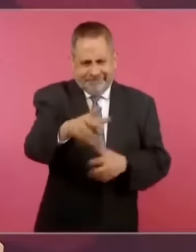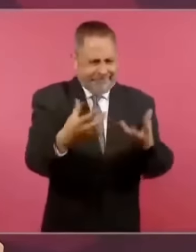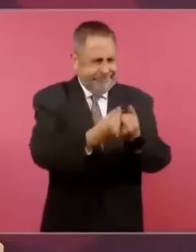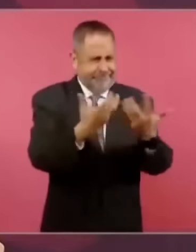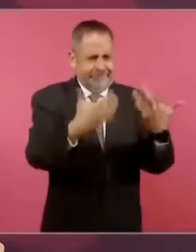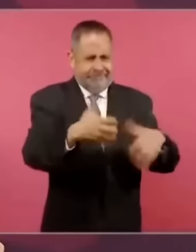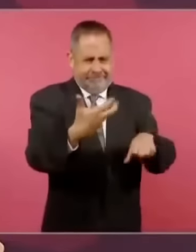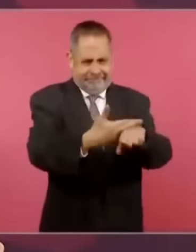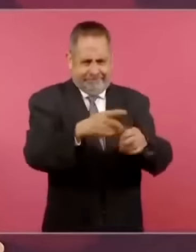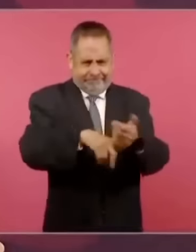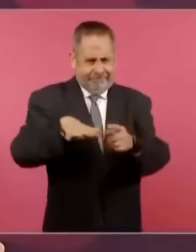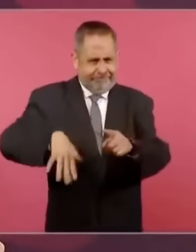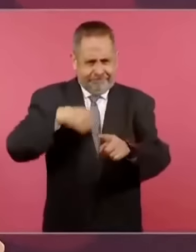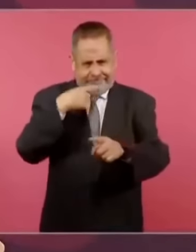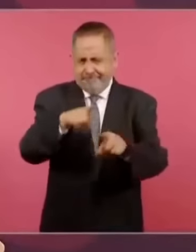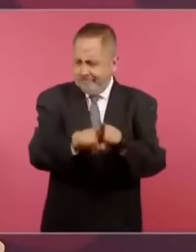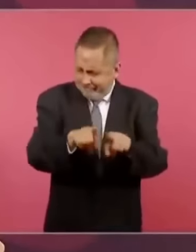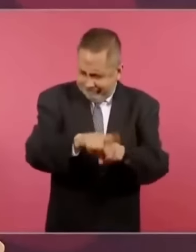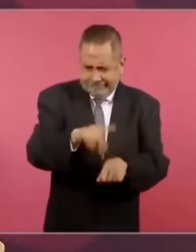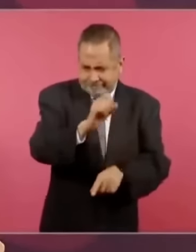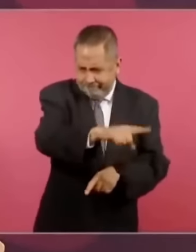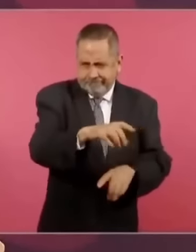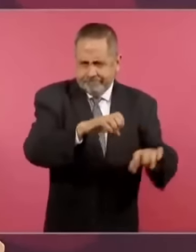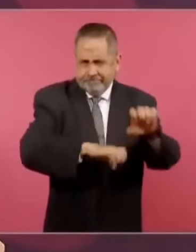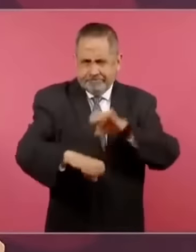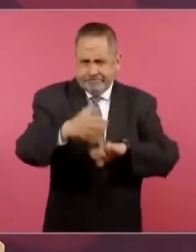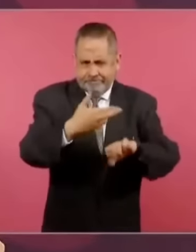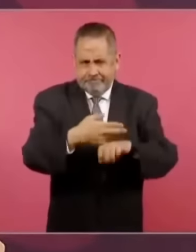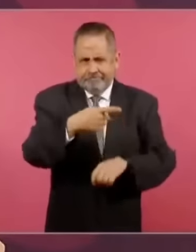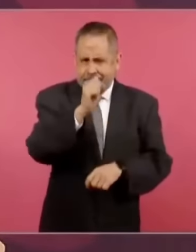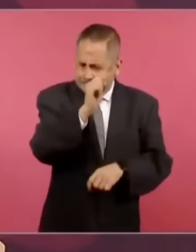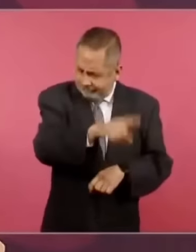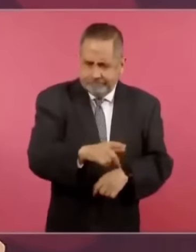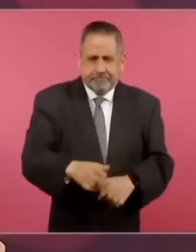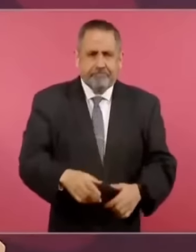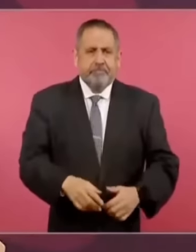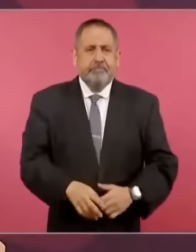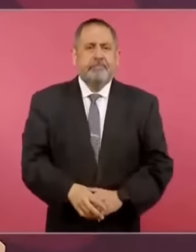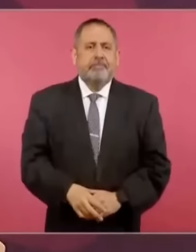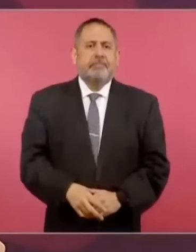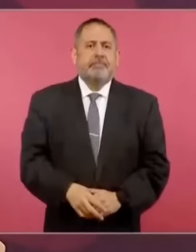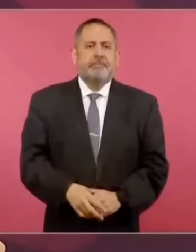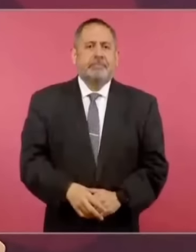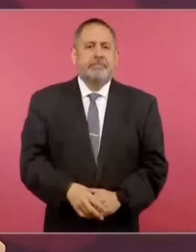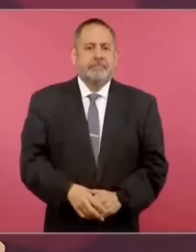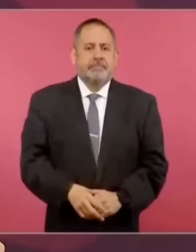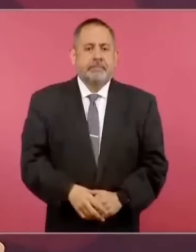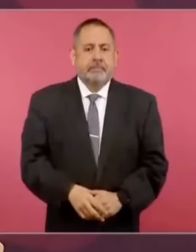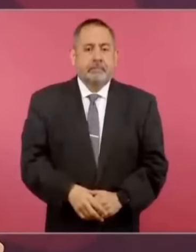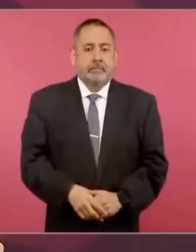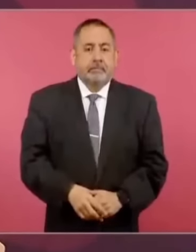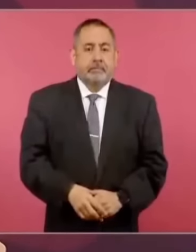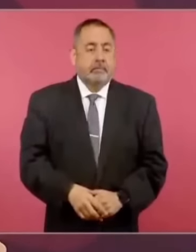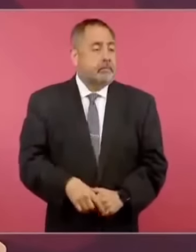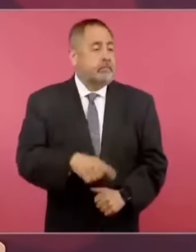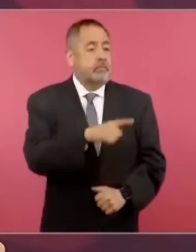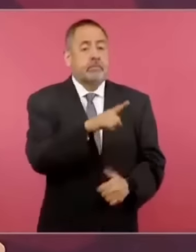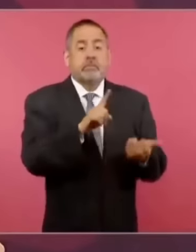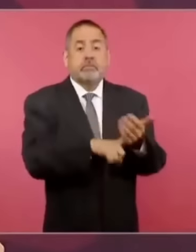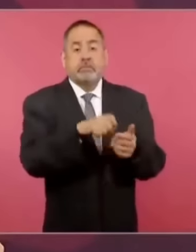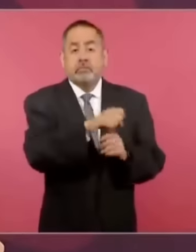a las que haces mención, y llegaba a los medios.